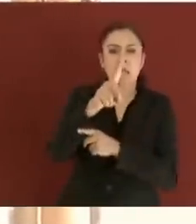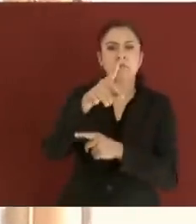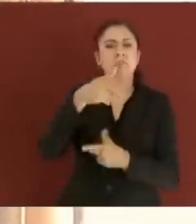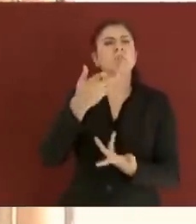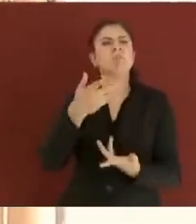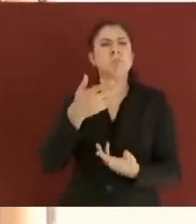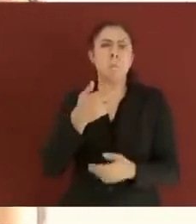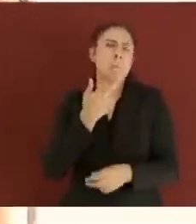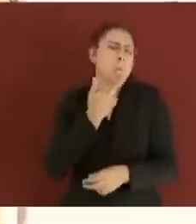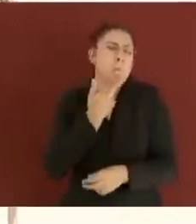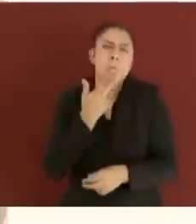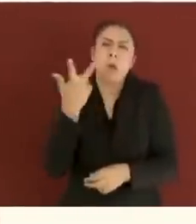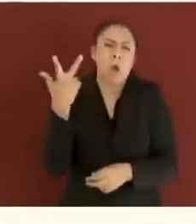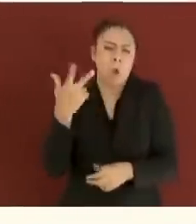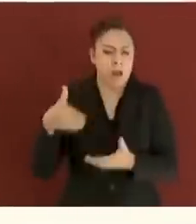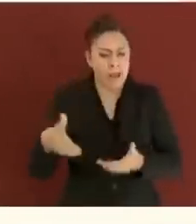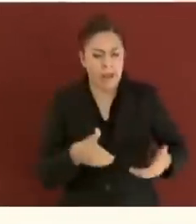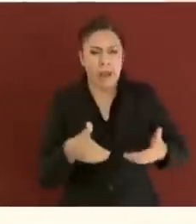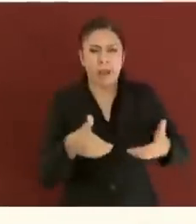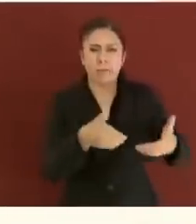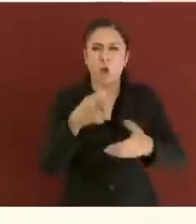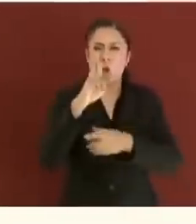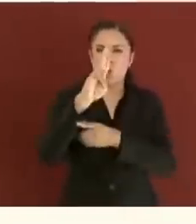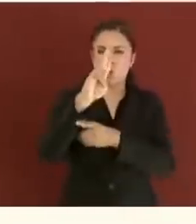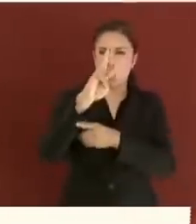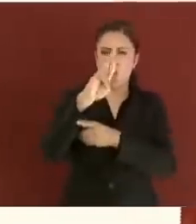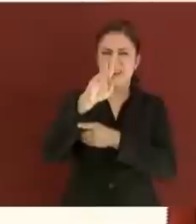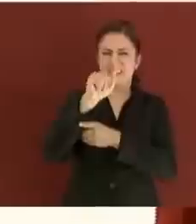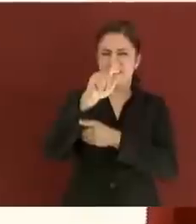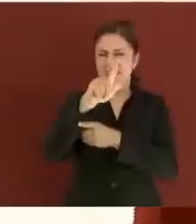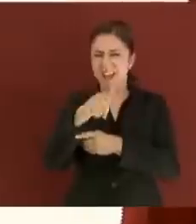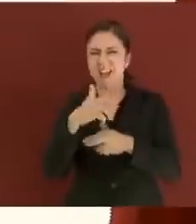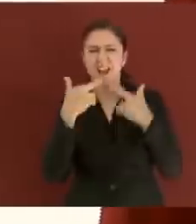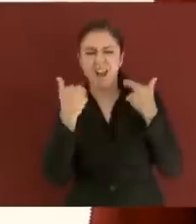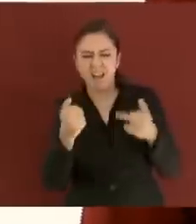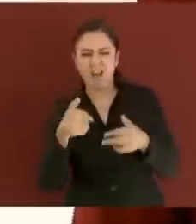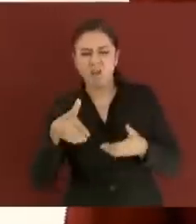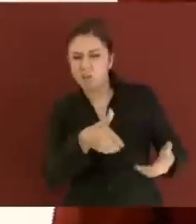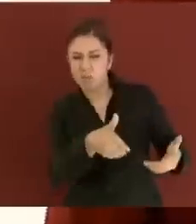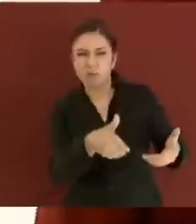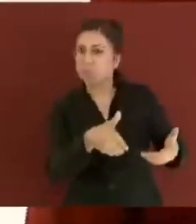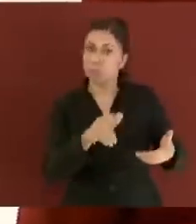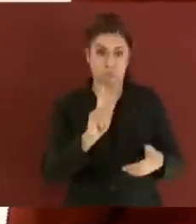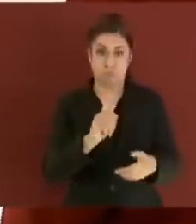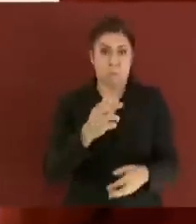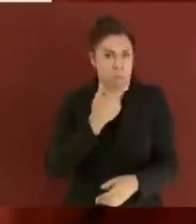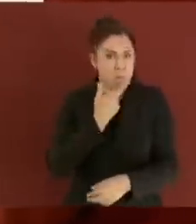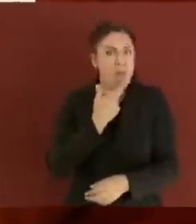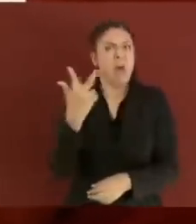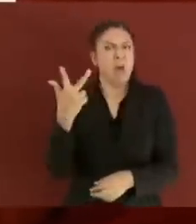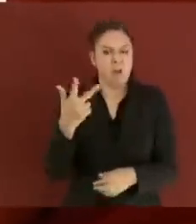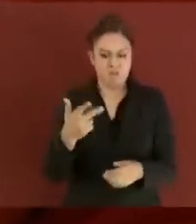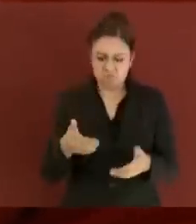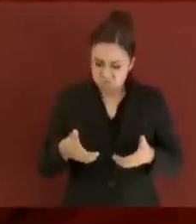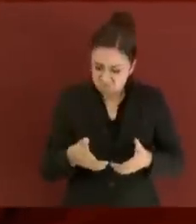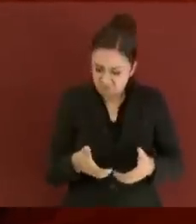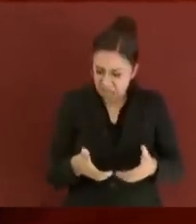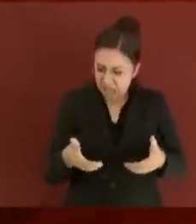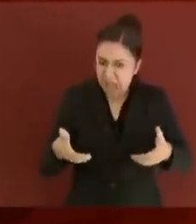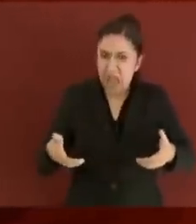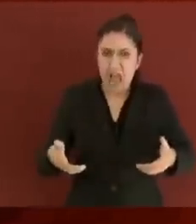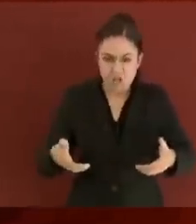metros de ancho el propio camino y la idea es, este año